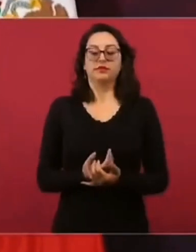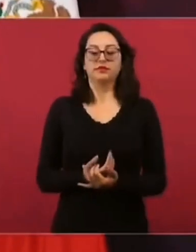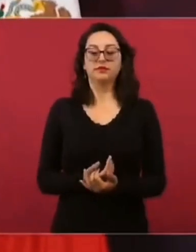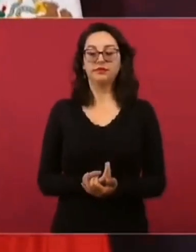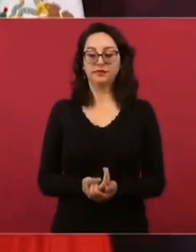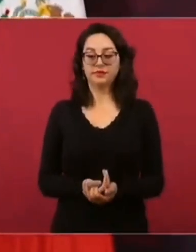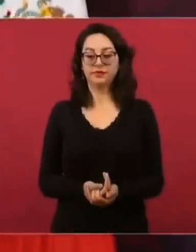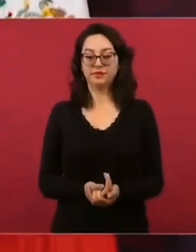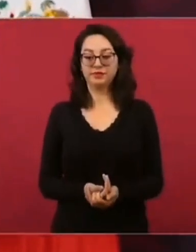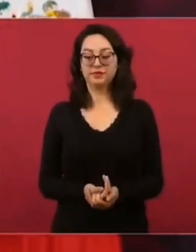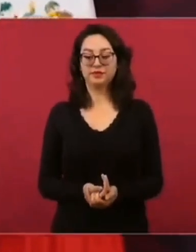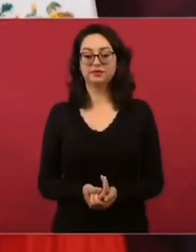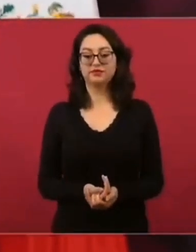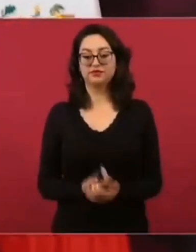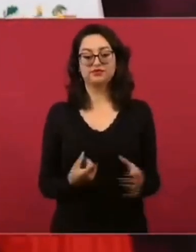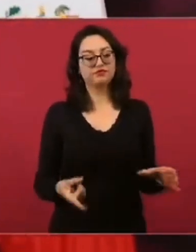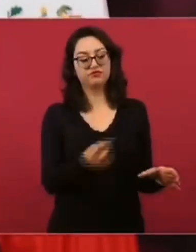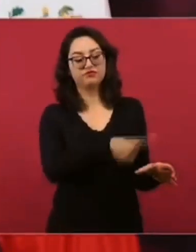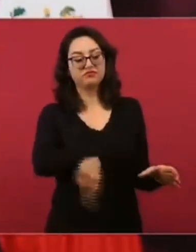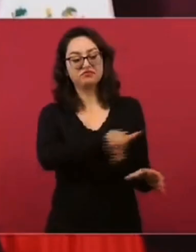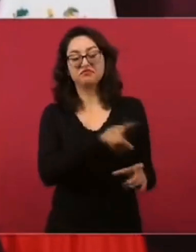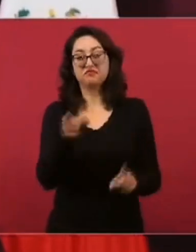No le tienen amor al pueblo.